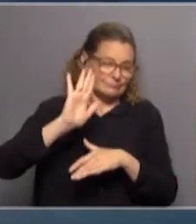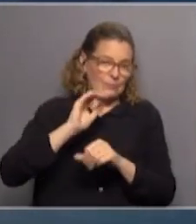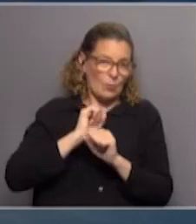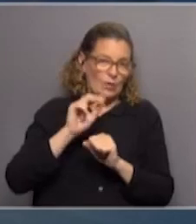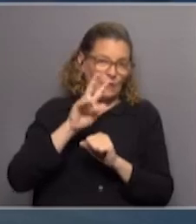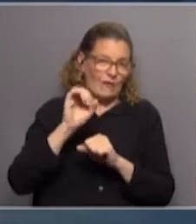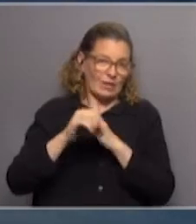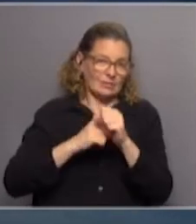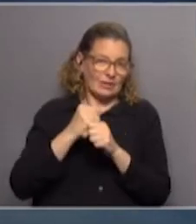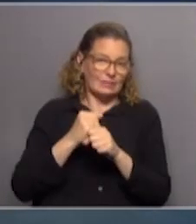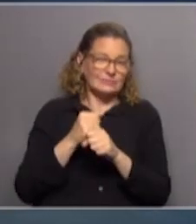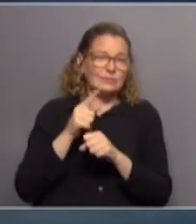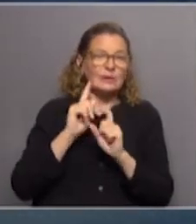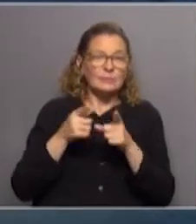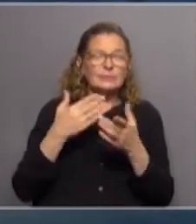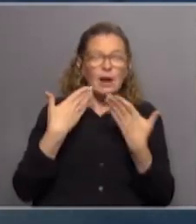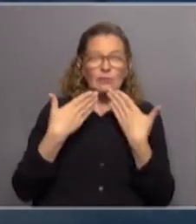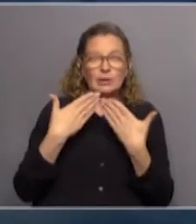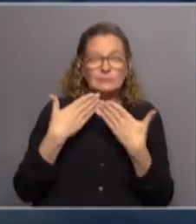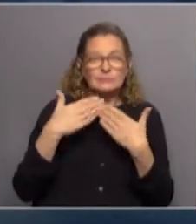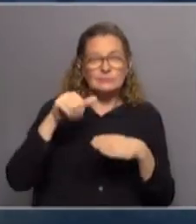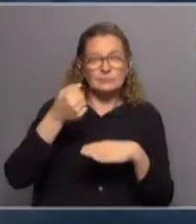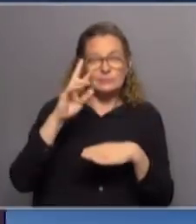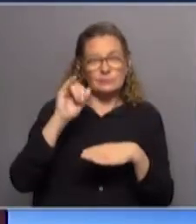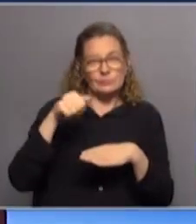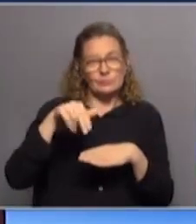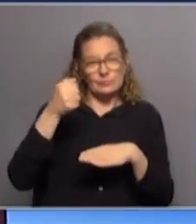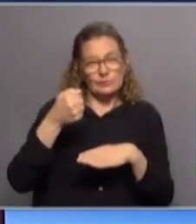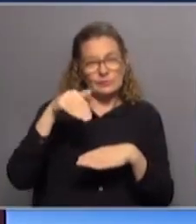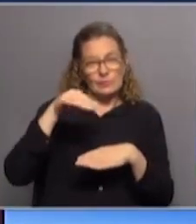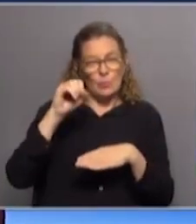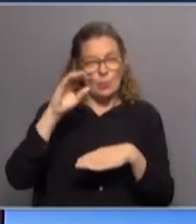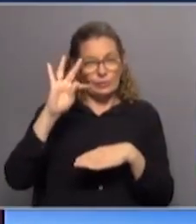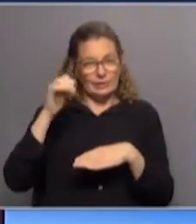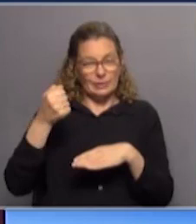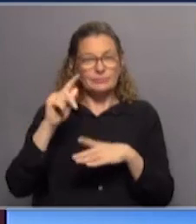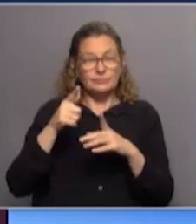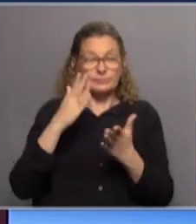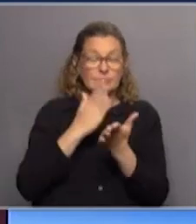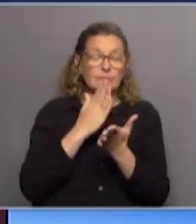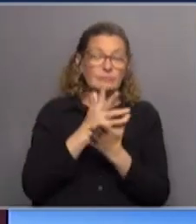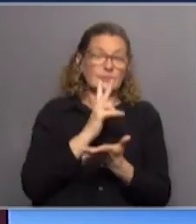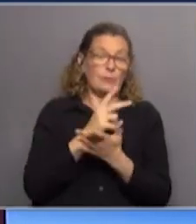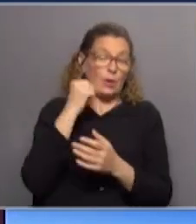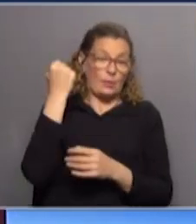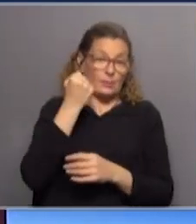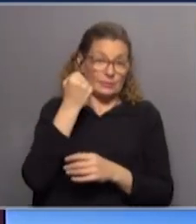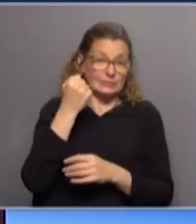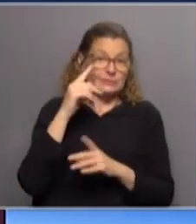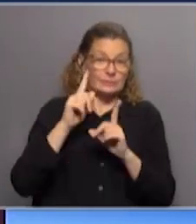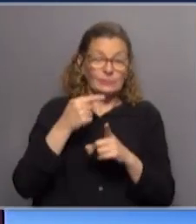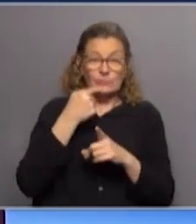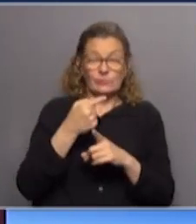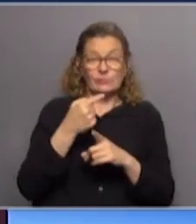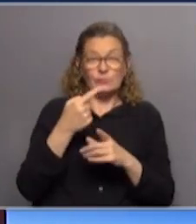20 años. Y con quien también hablamos es con Mariana Mota, porque también la visión de los derechos humanos es importante. Ella nos hizo también